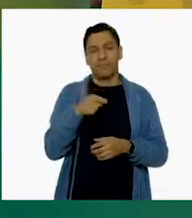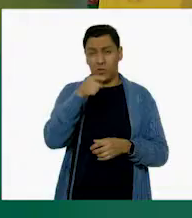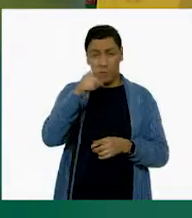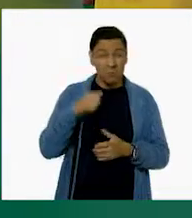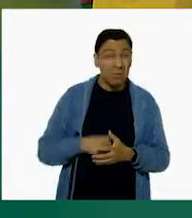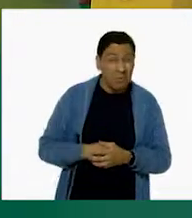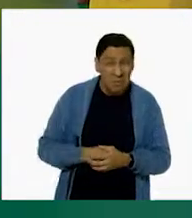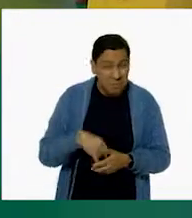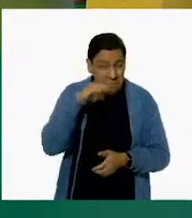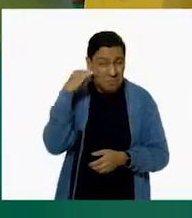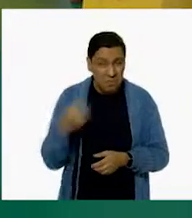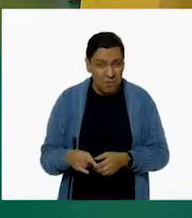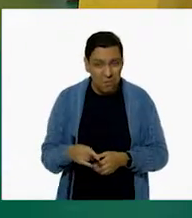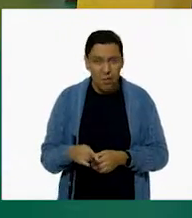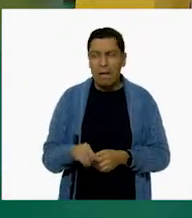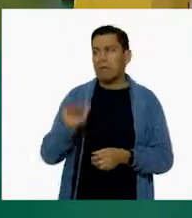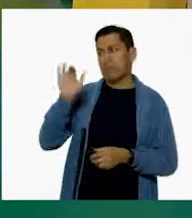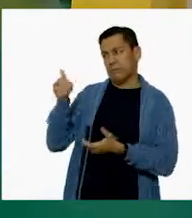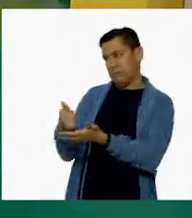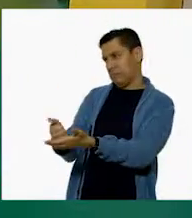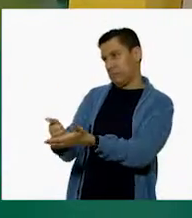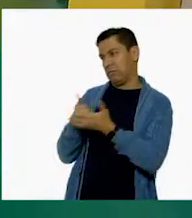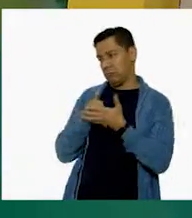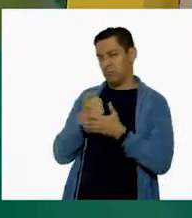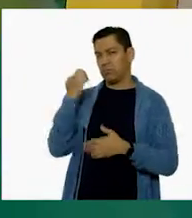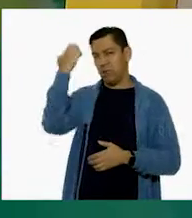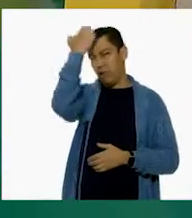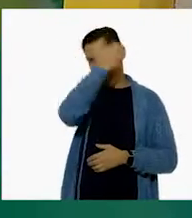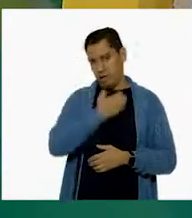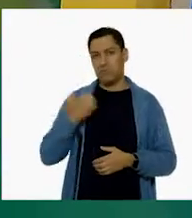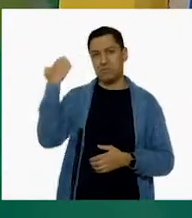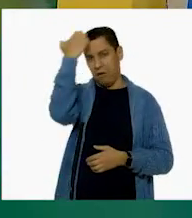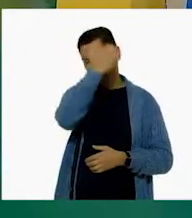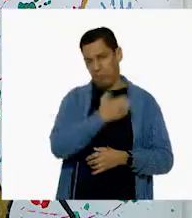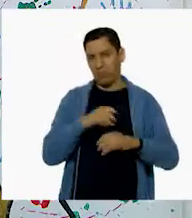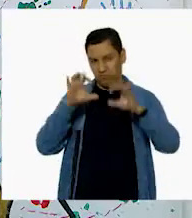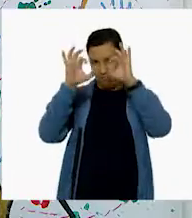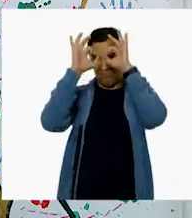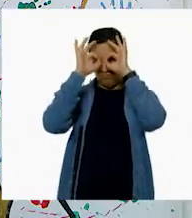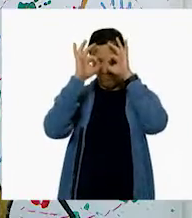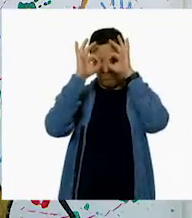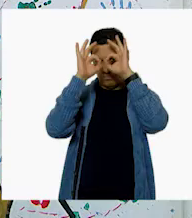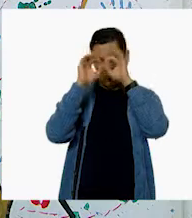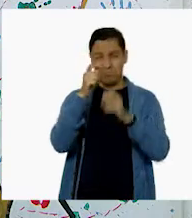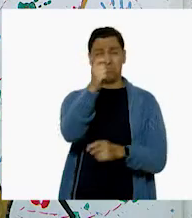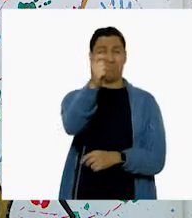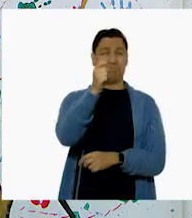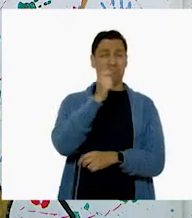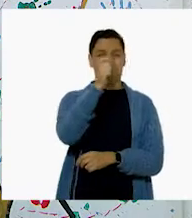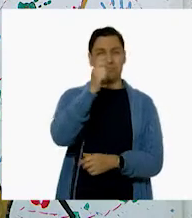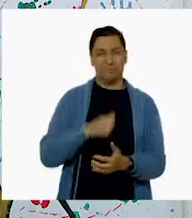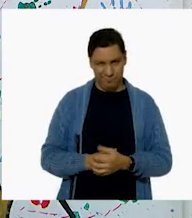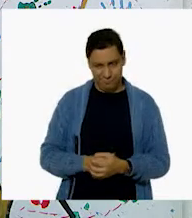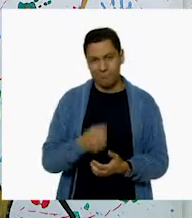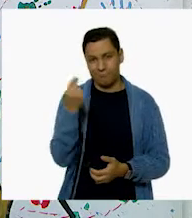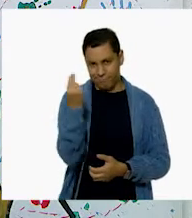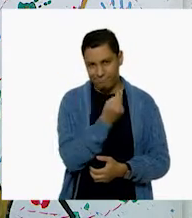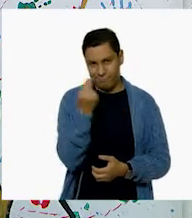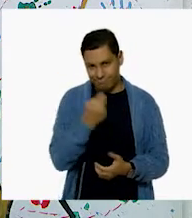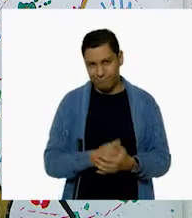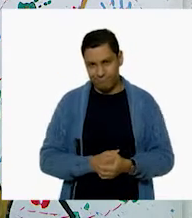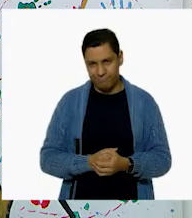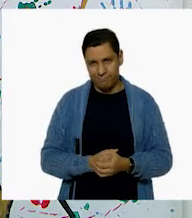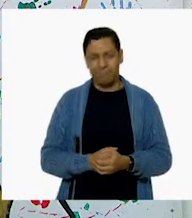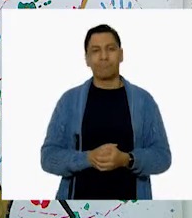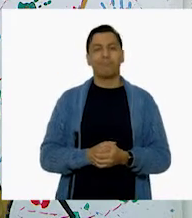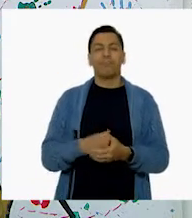decirles, ay, ayúdenme, tenemos que hacer un examen de vista. Claro, tienen toda la razón, porque de esa forma vamos a poder hacer